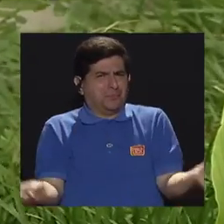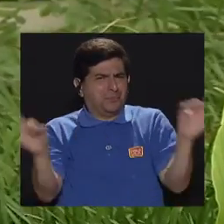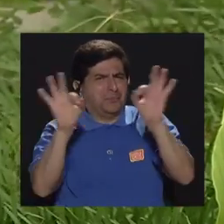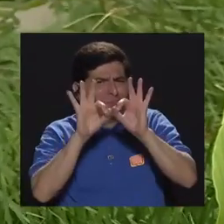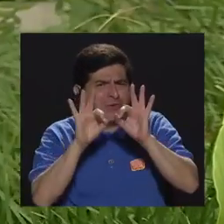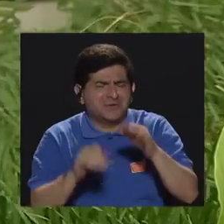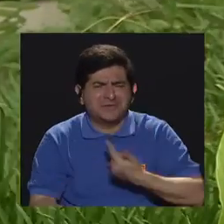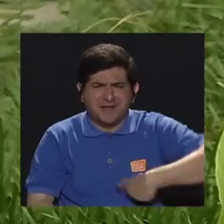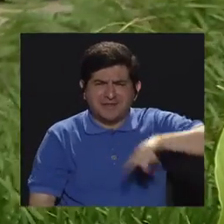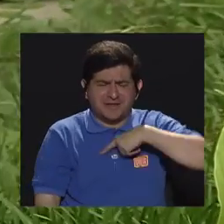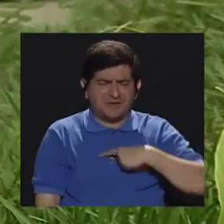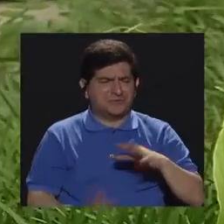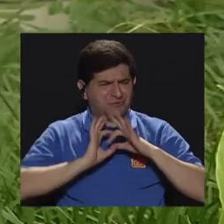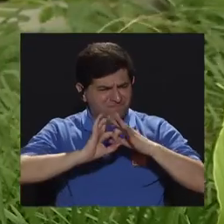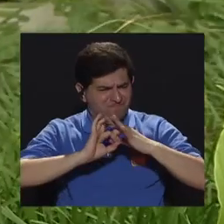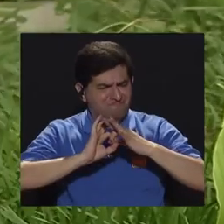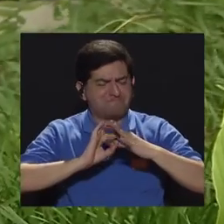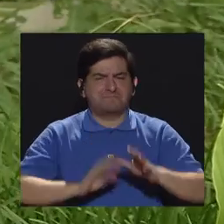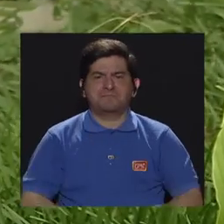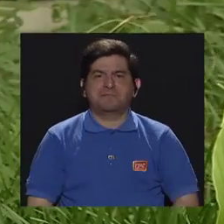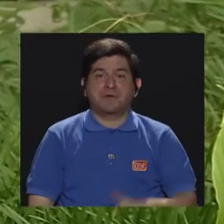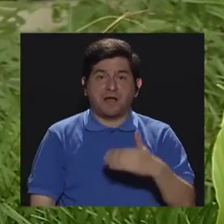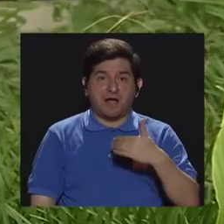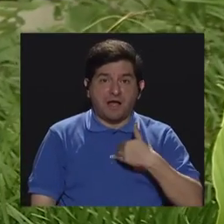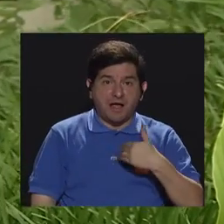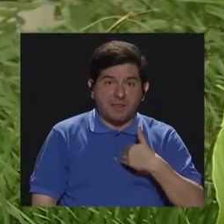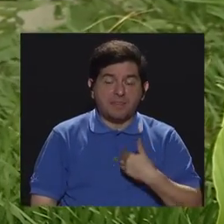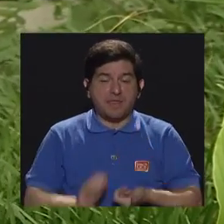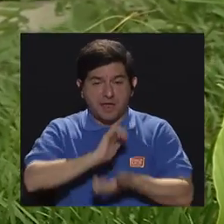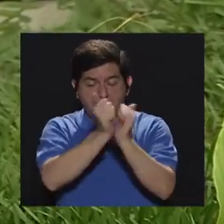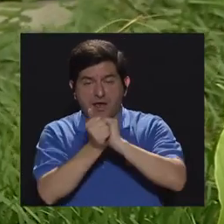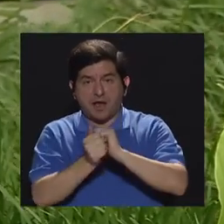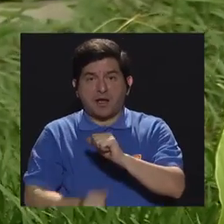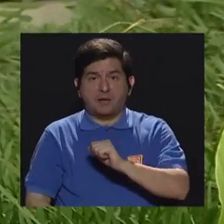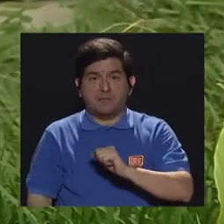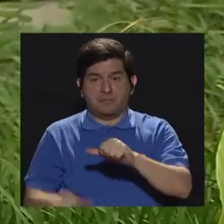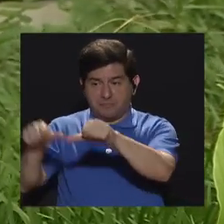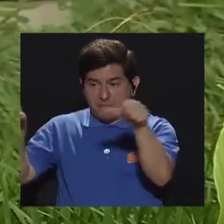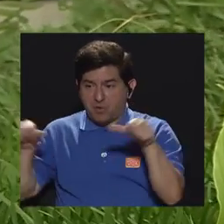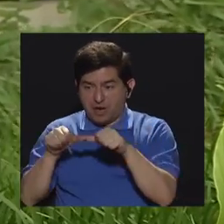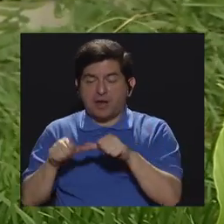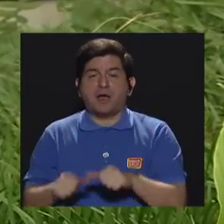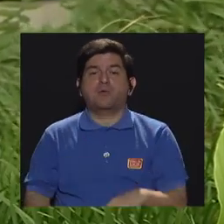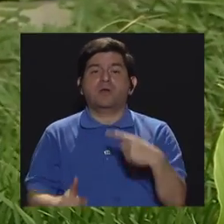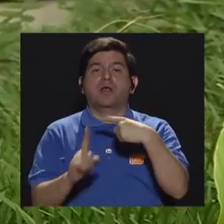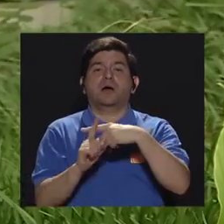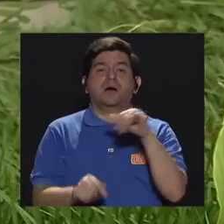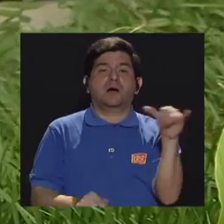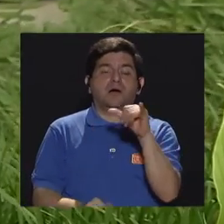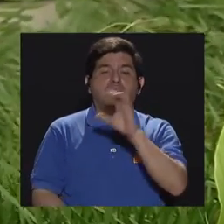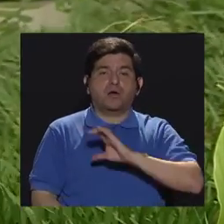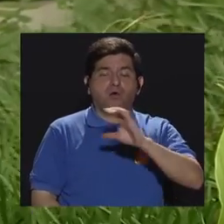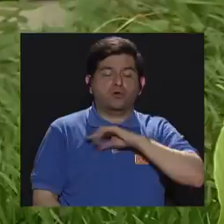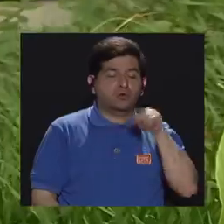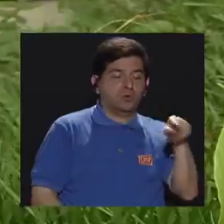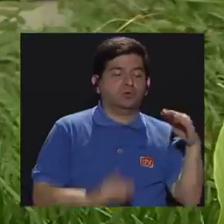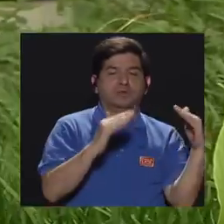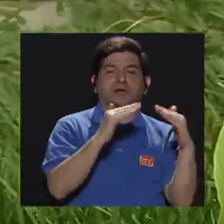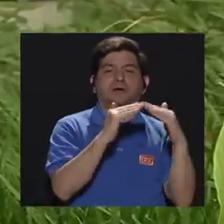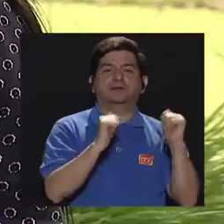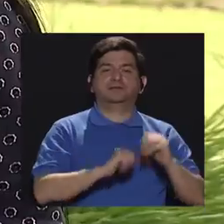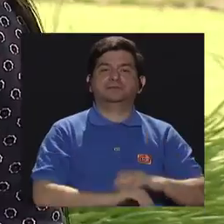importante, que estemos totalmente relacionados. Que haya una modificación en el aula, pero una modificación positiva también de conducta en la casa.